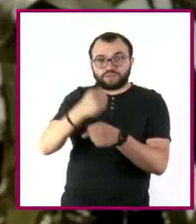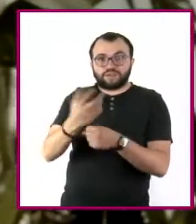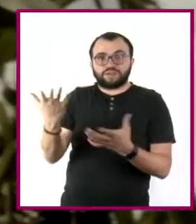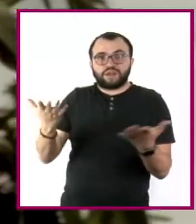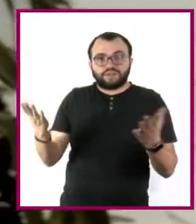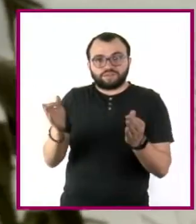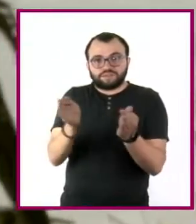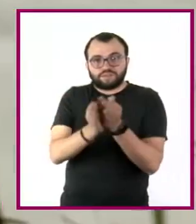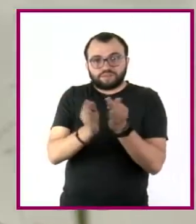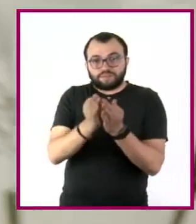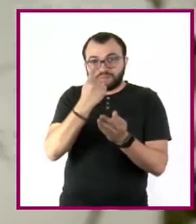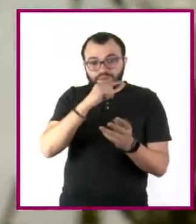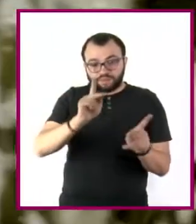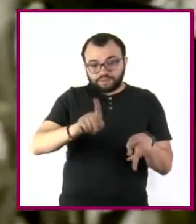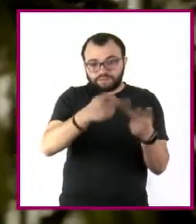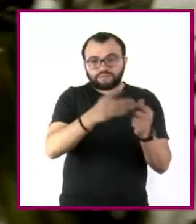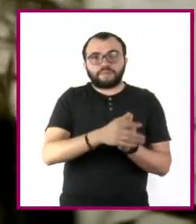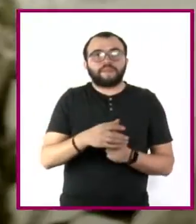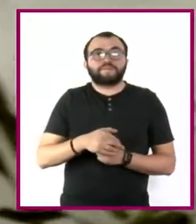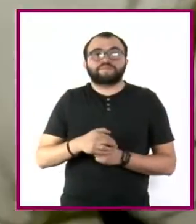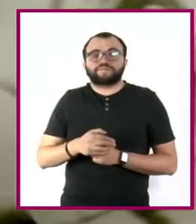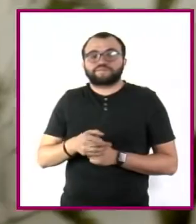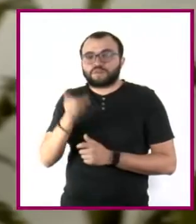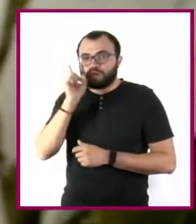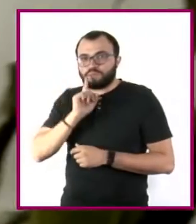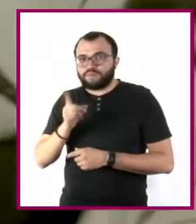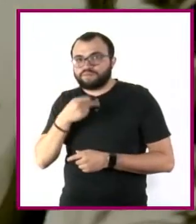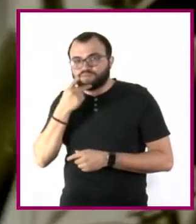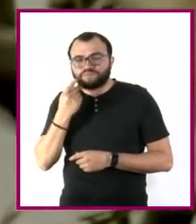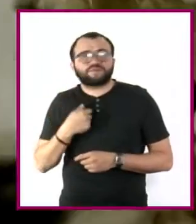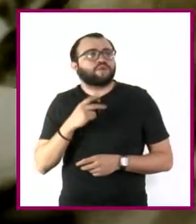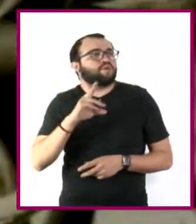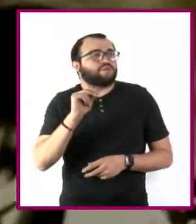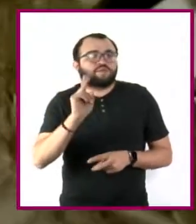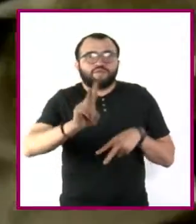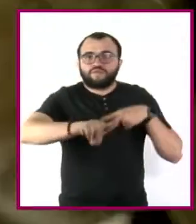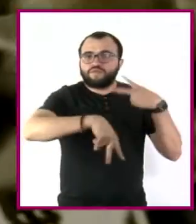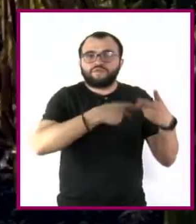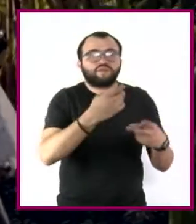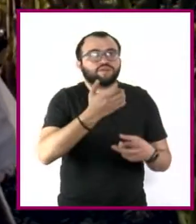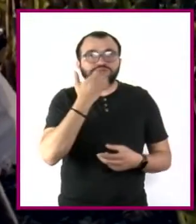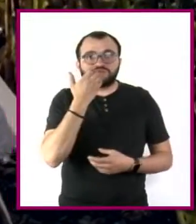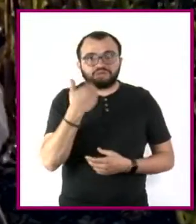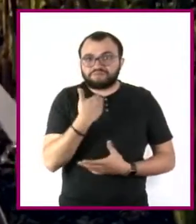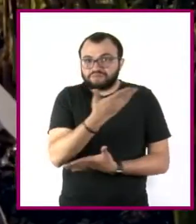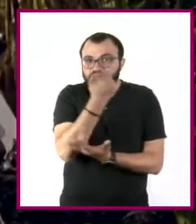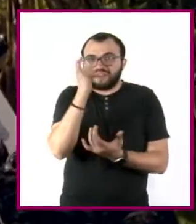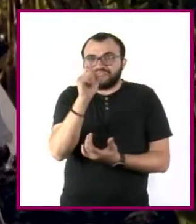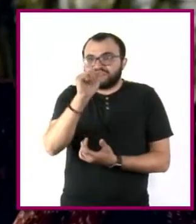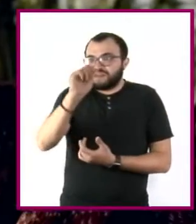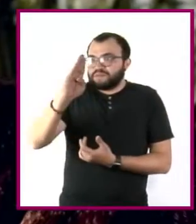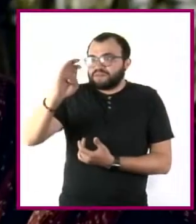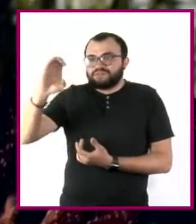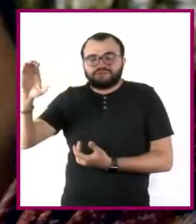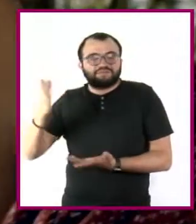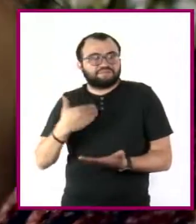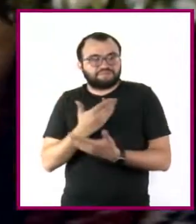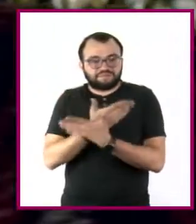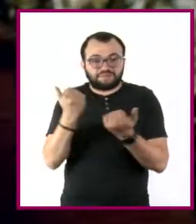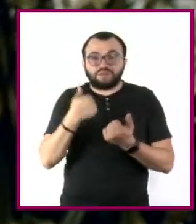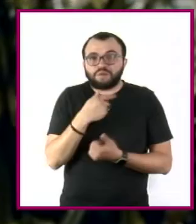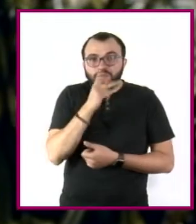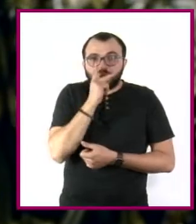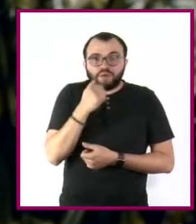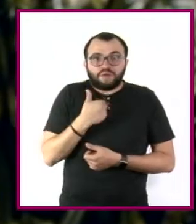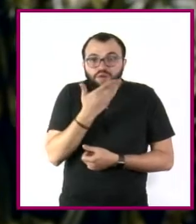vender. Yo no fui a la escuela. No te sé ni una letra. Para mí no hubo escuela. No tuvimos papá. Y desde niña,